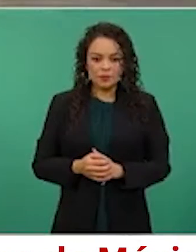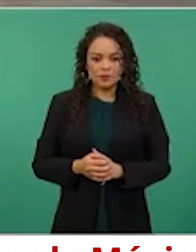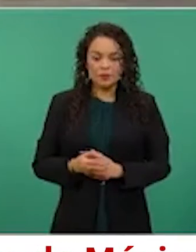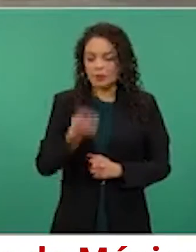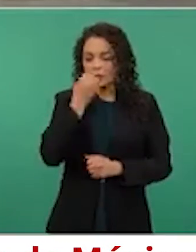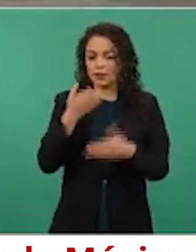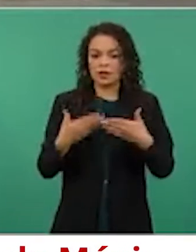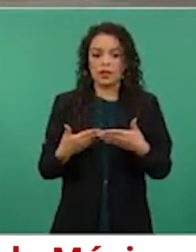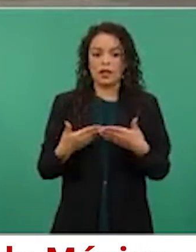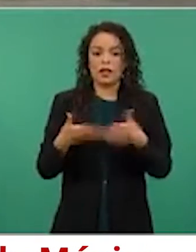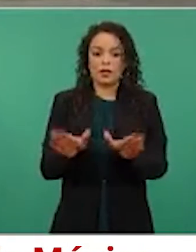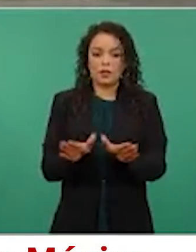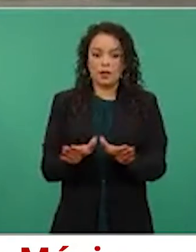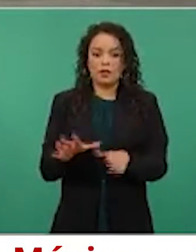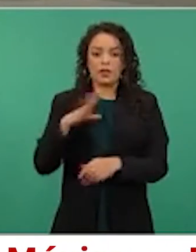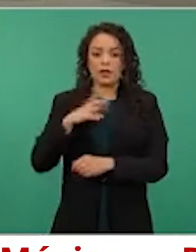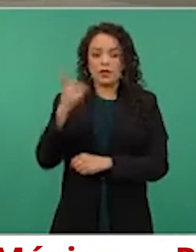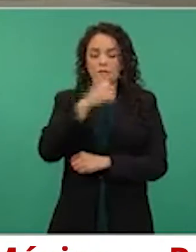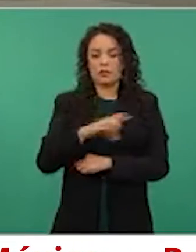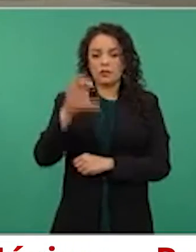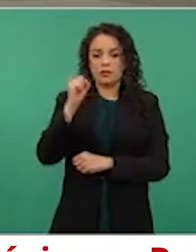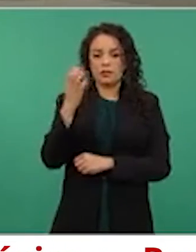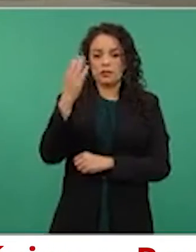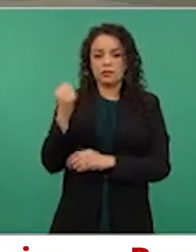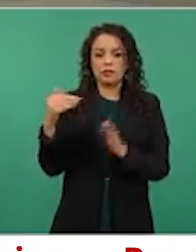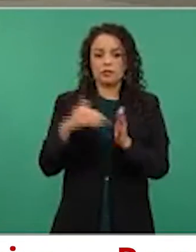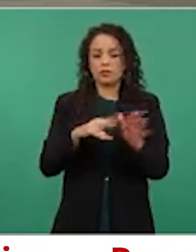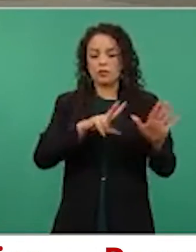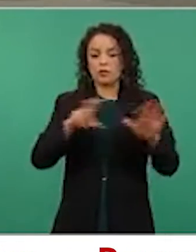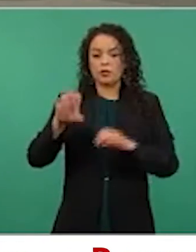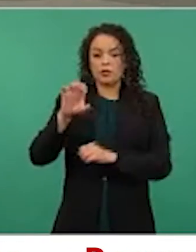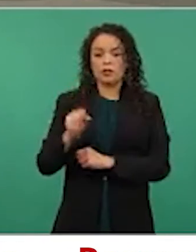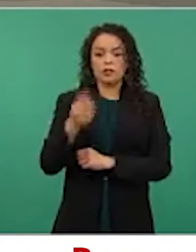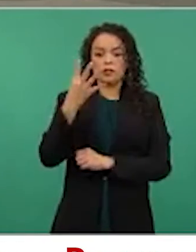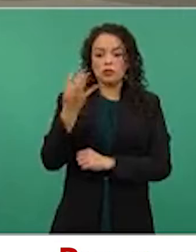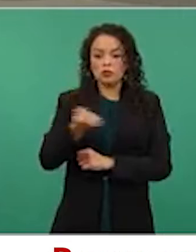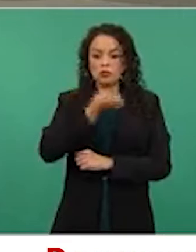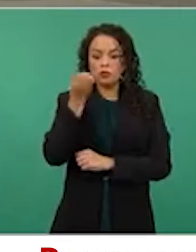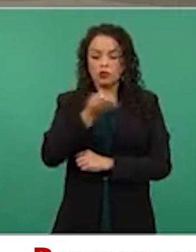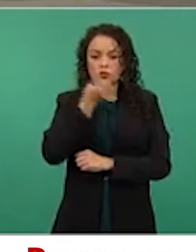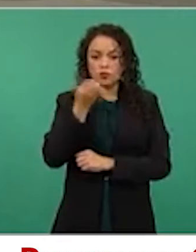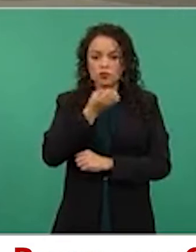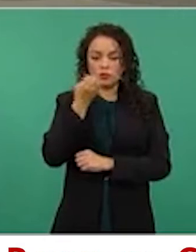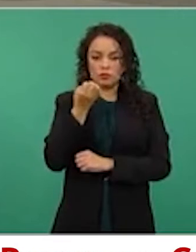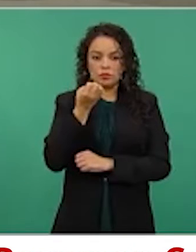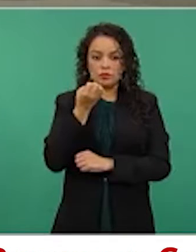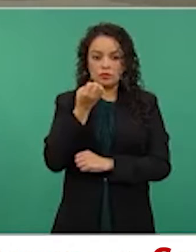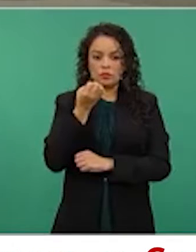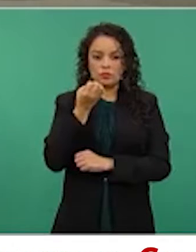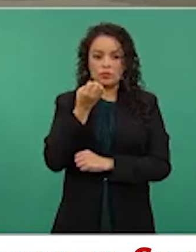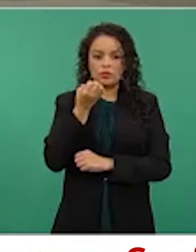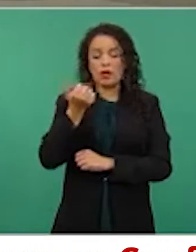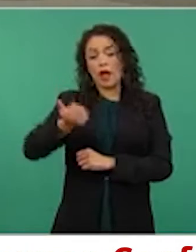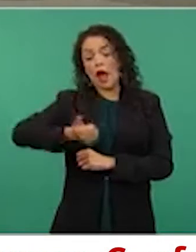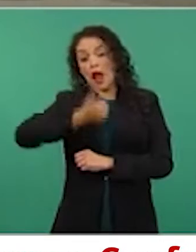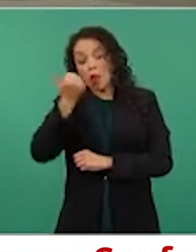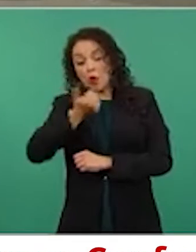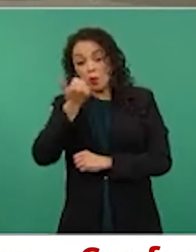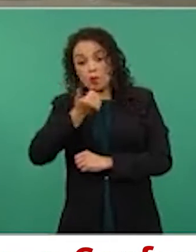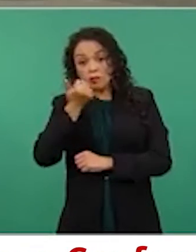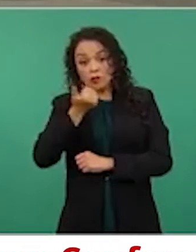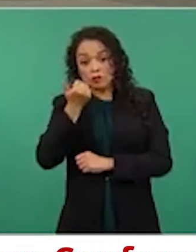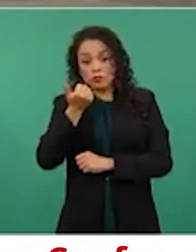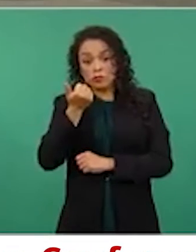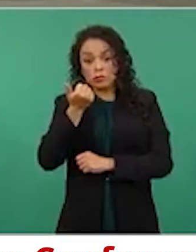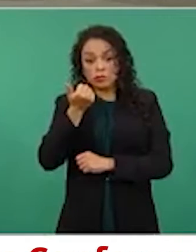abiertas, 169 mil 864 escuelas, en lo que se refiere a alumnos, tenemos